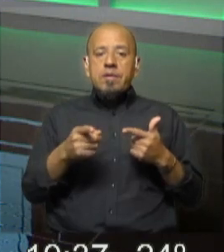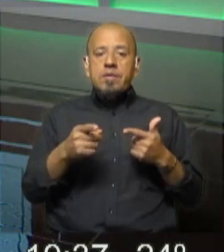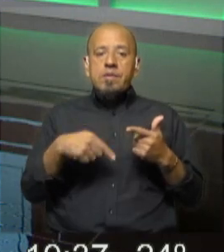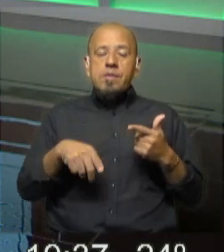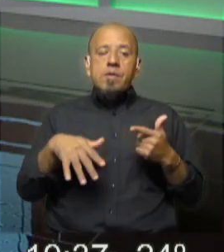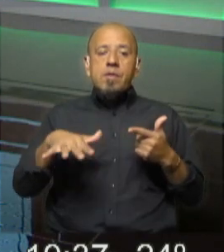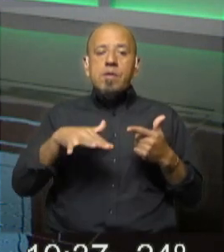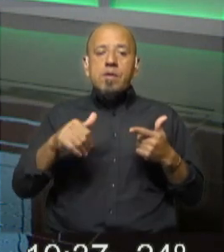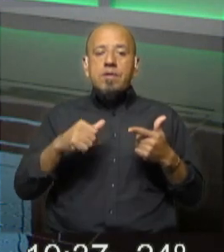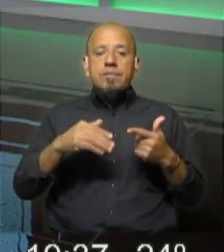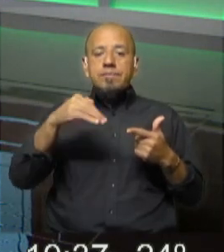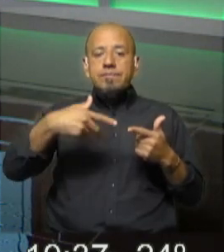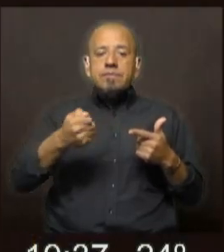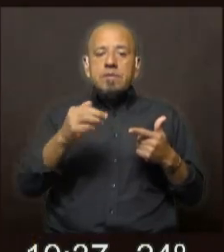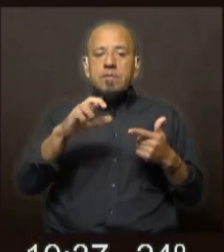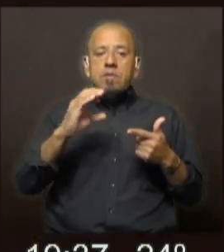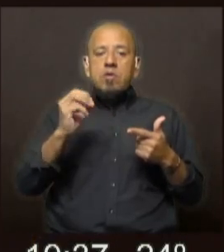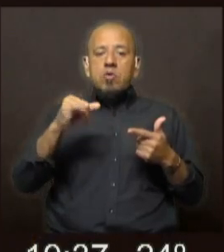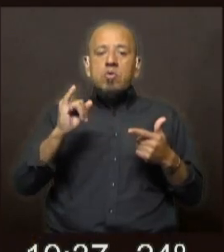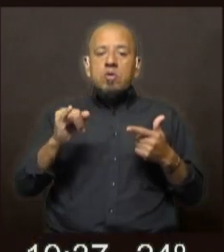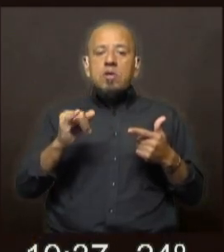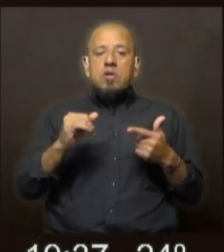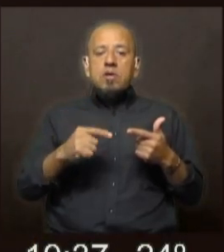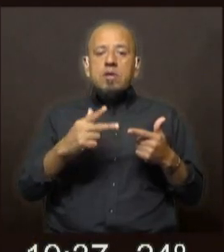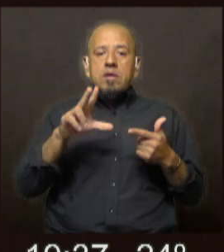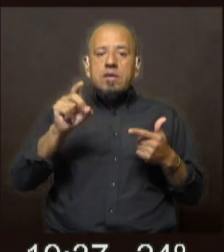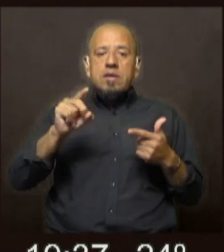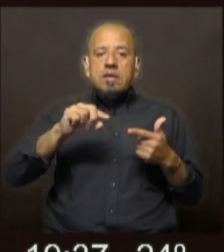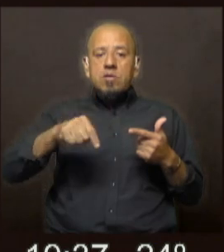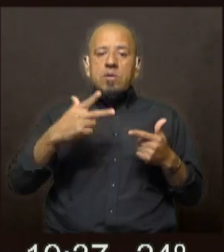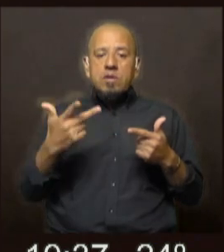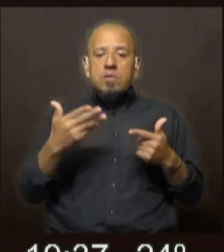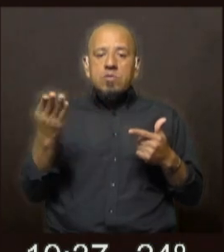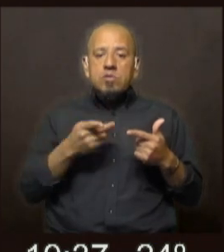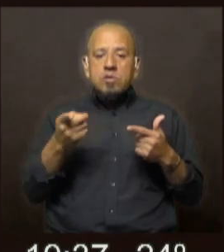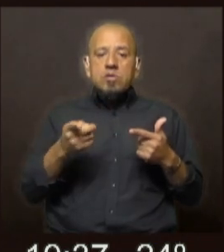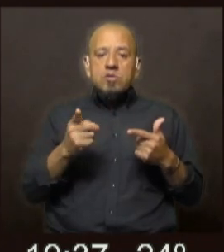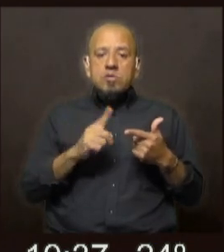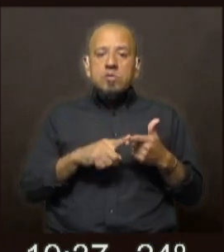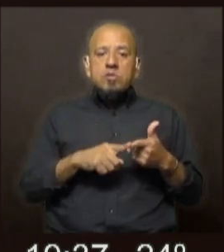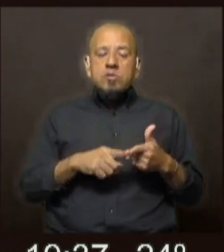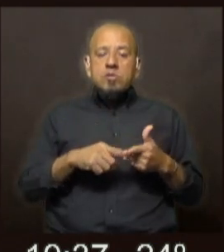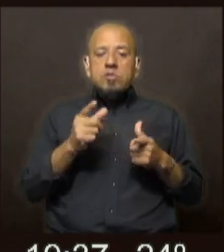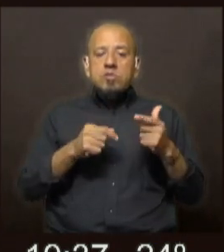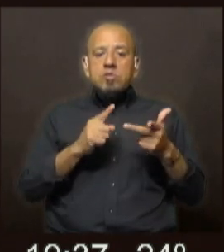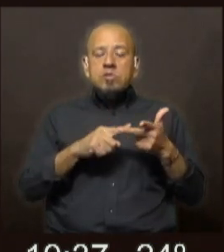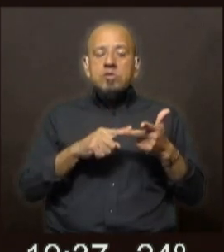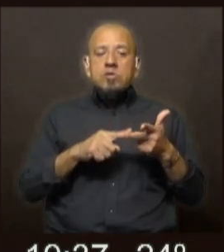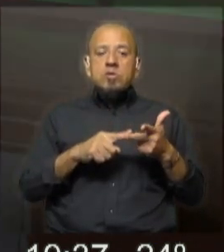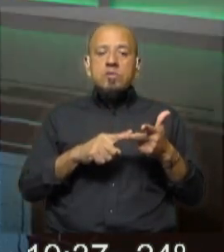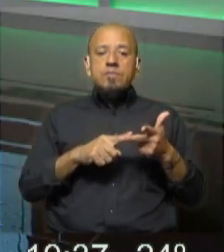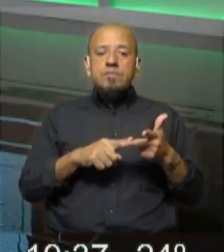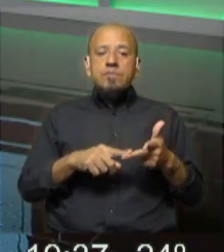que es la zona de Marconi, Casavalle con 30,3, es una tasa muy alta de homicidios y la seccional 18 con